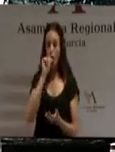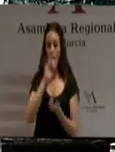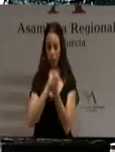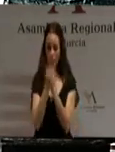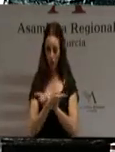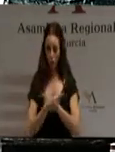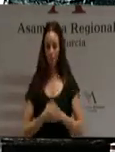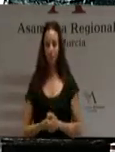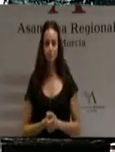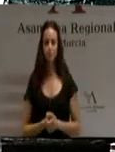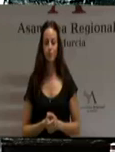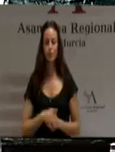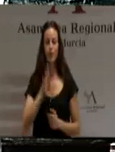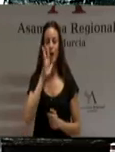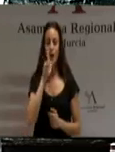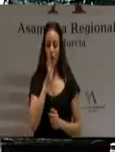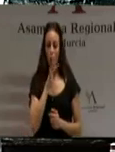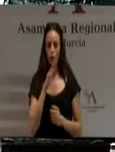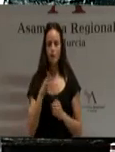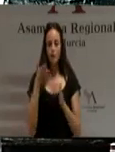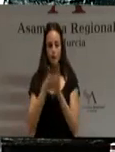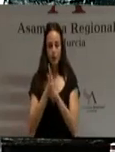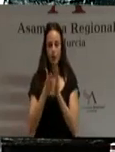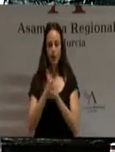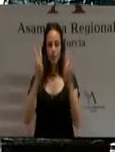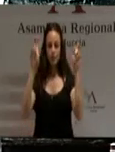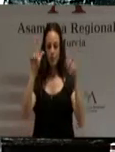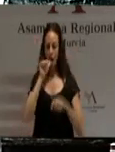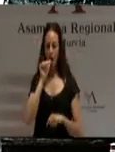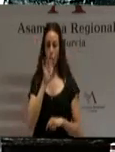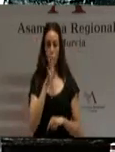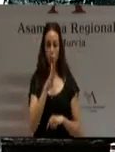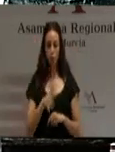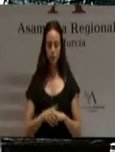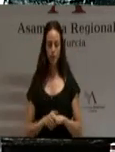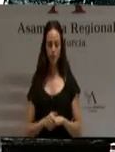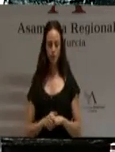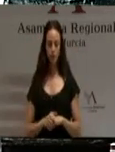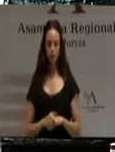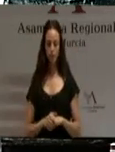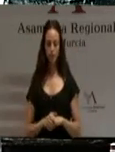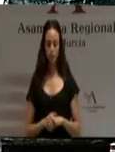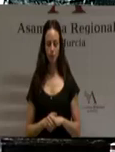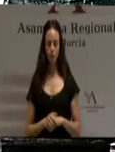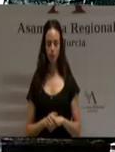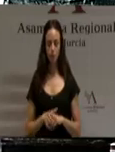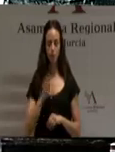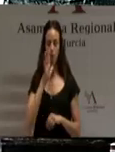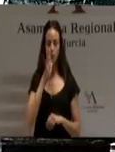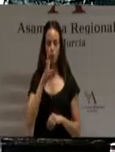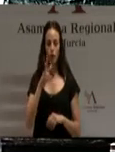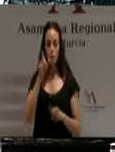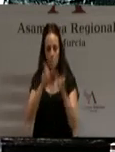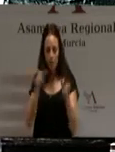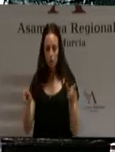Y ahora me referiré también a continuación al agua, porque por lo visto todavía hay alguien que a esto le preocupa